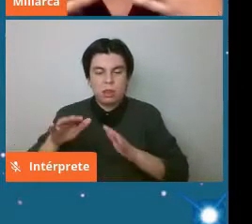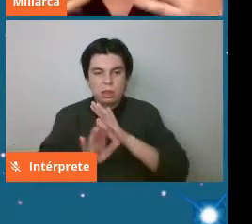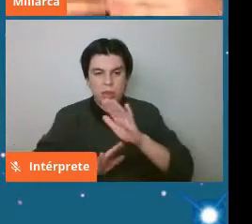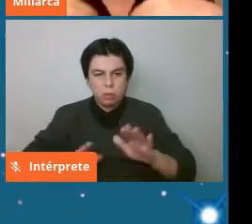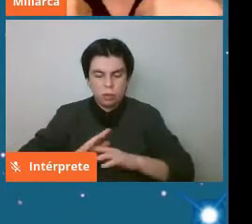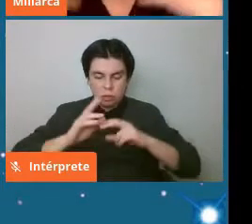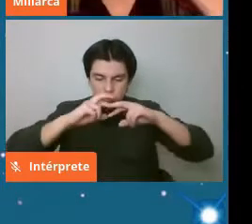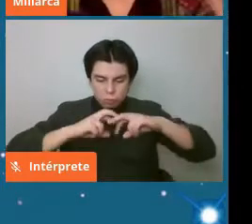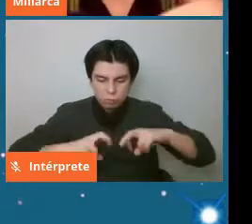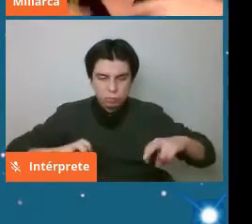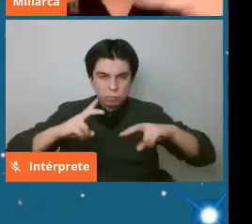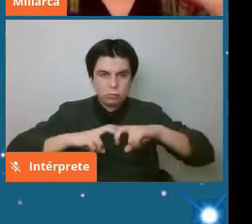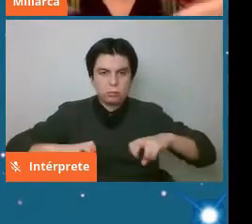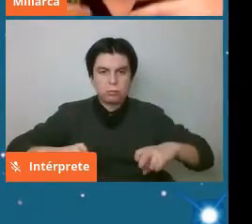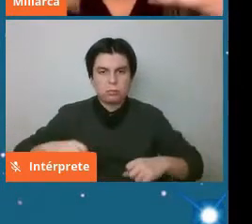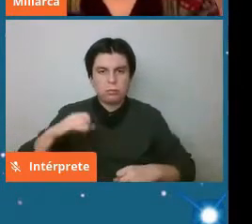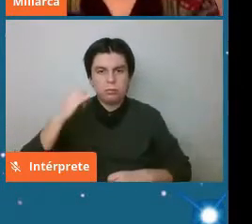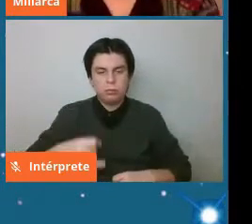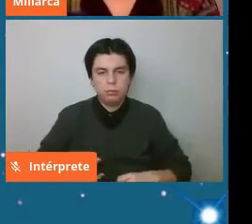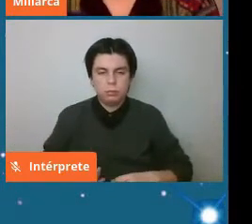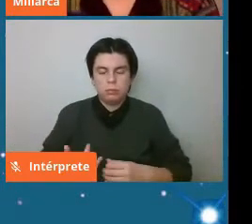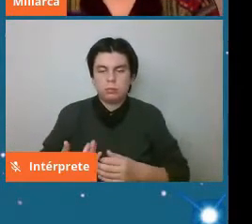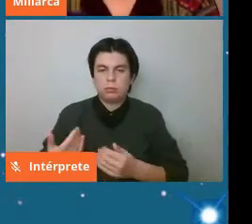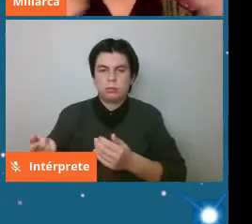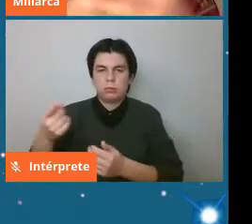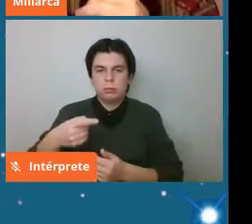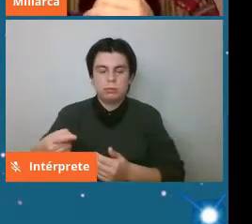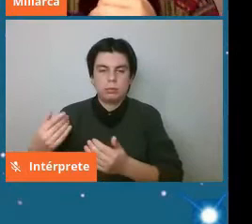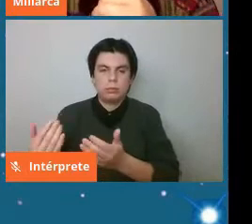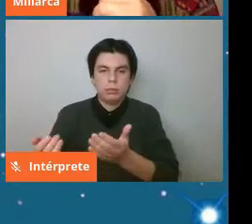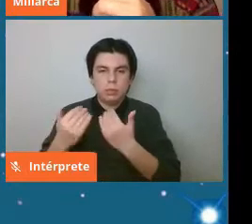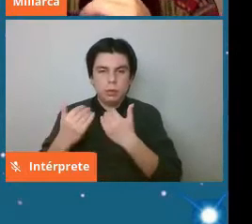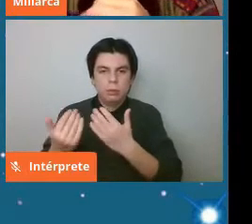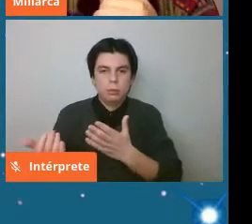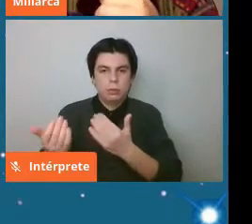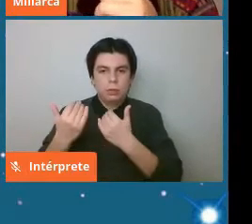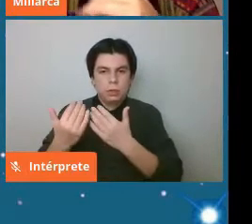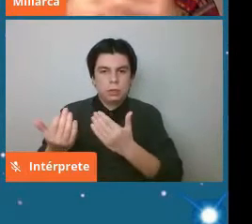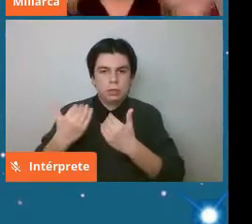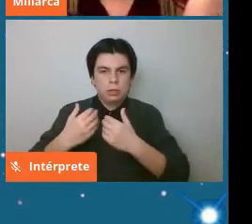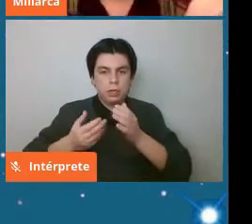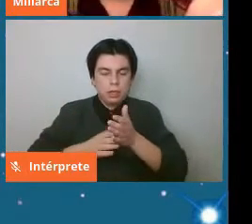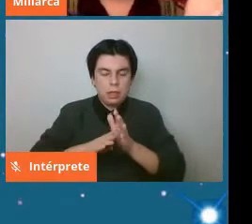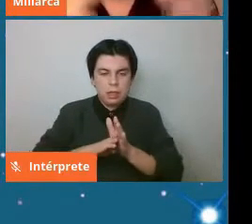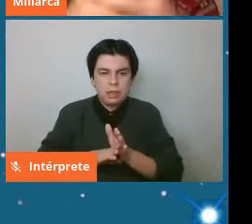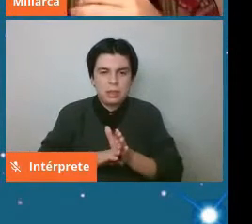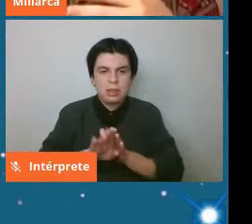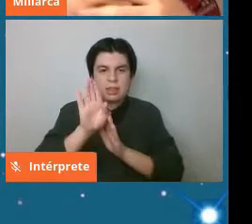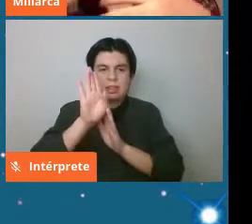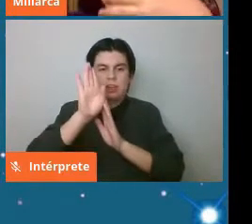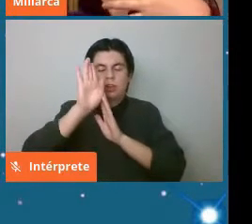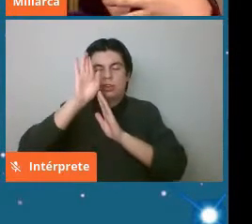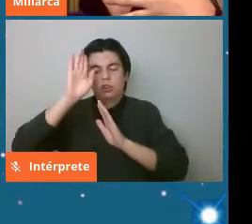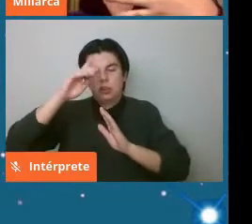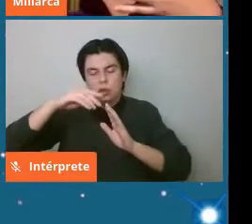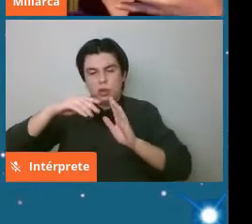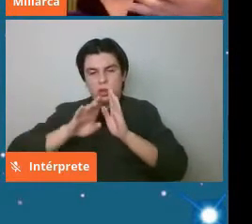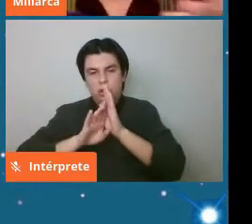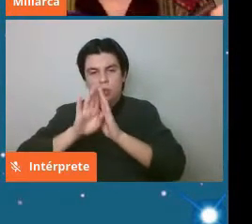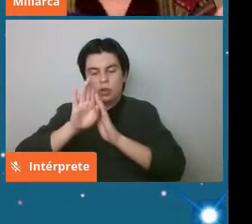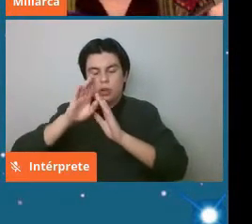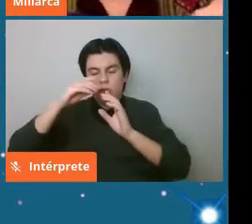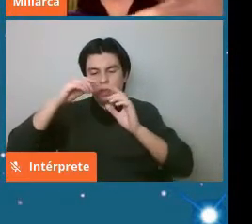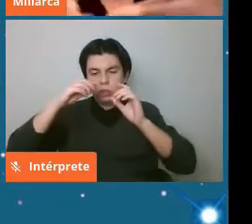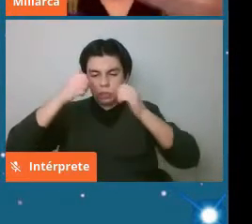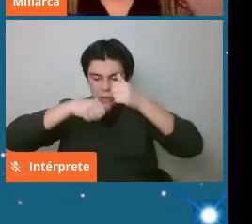analizar entonces ellos han estado todo el tiempo apoyando el desarrollo científico en Chile y es la idea